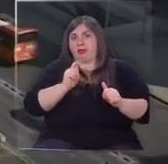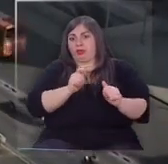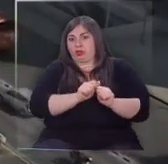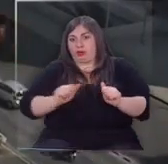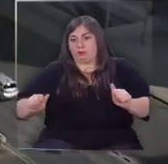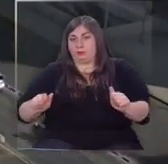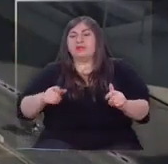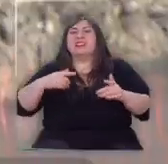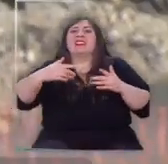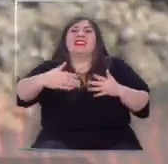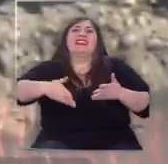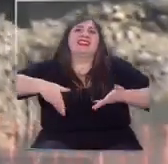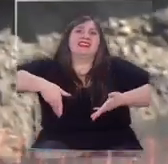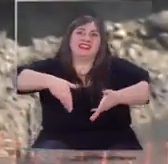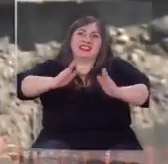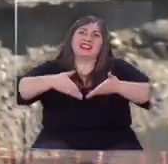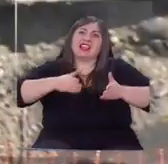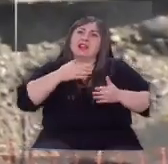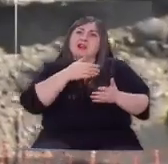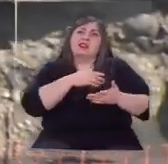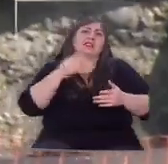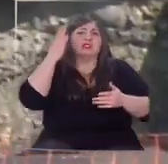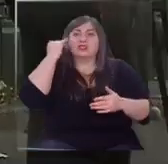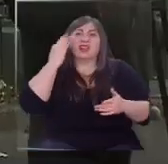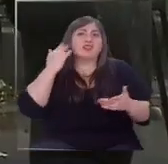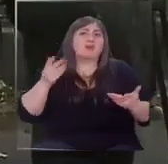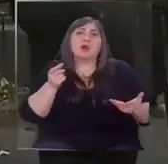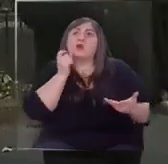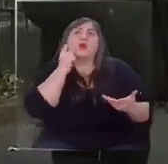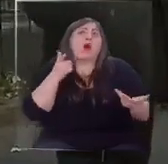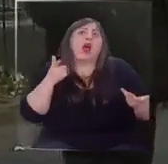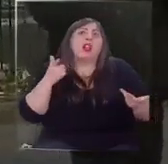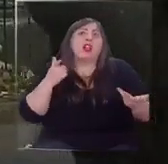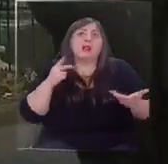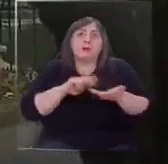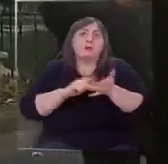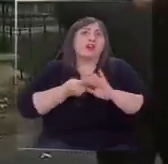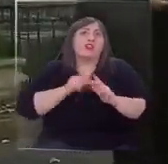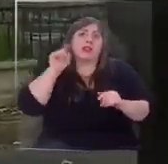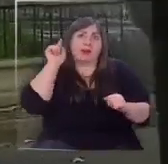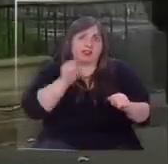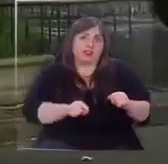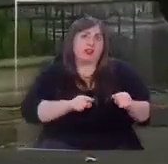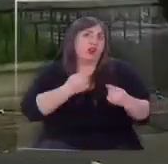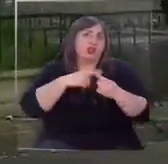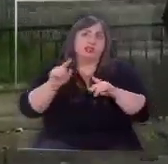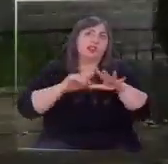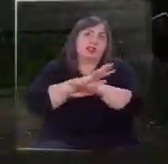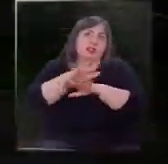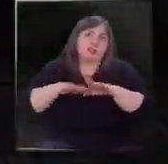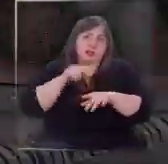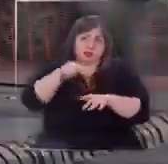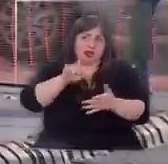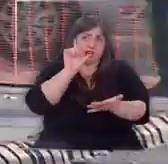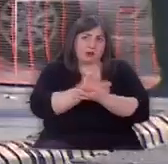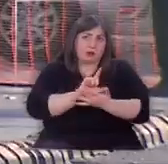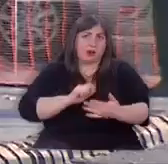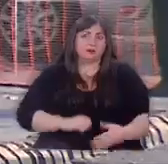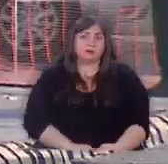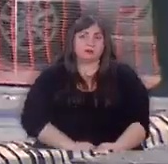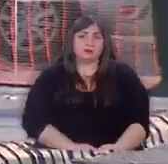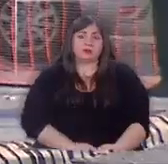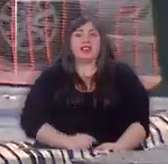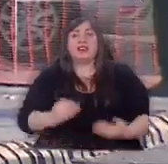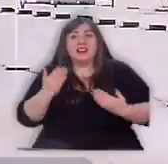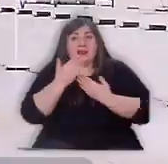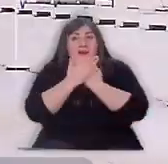principal e histórica avenida. No sabemos cuál puede ser la magnitud que pueda causar alguna otra situación acá en el lugar. Desde